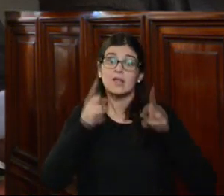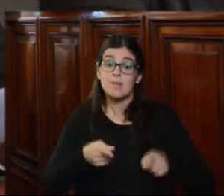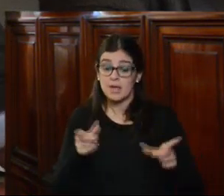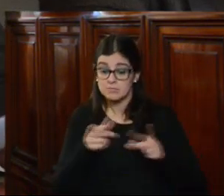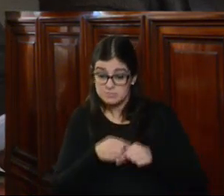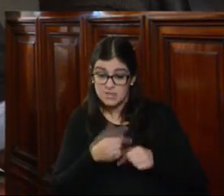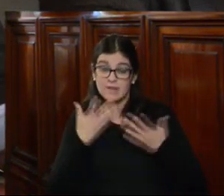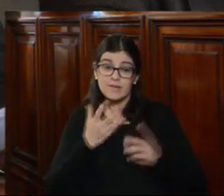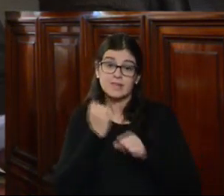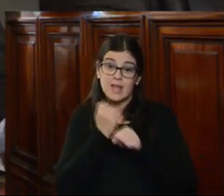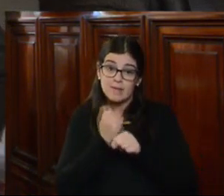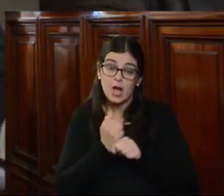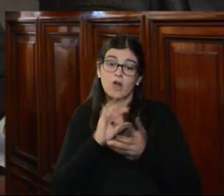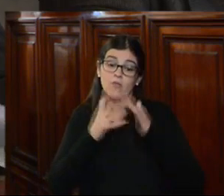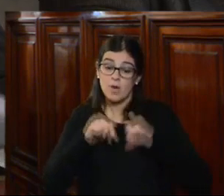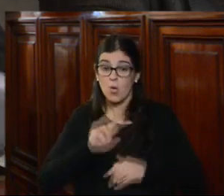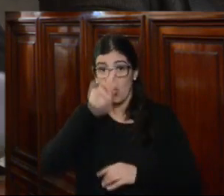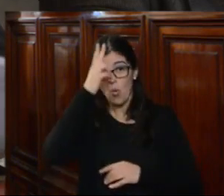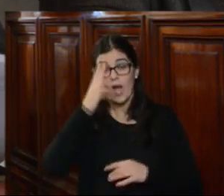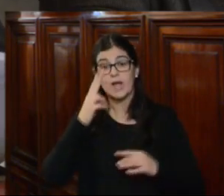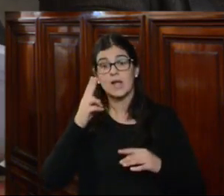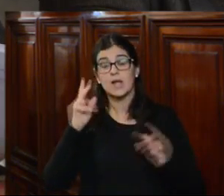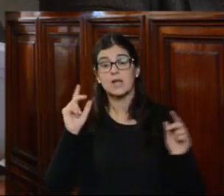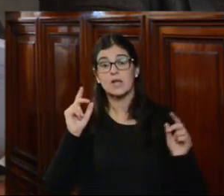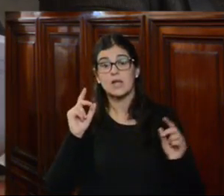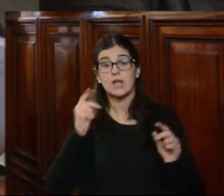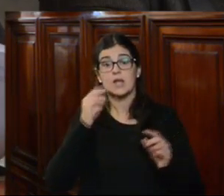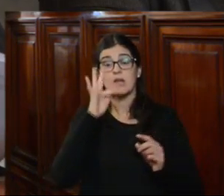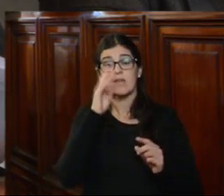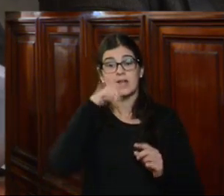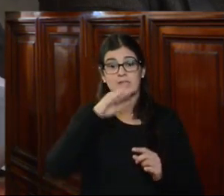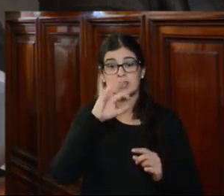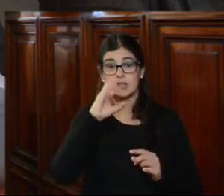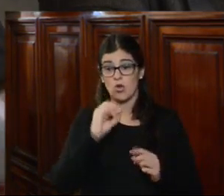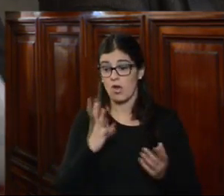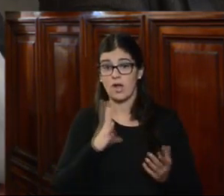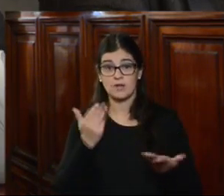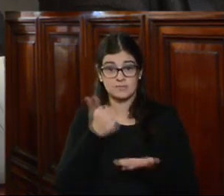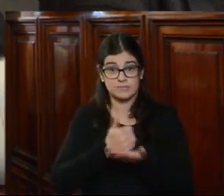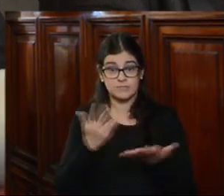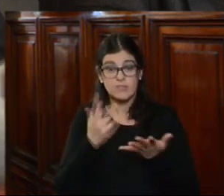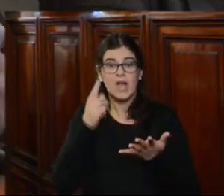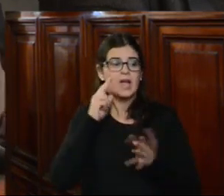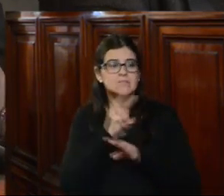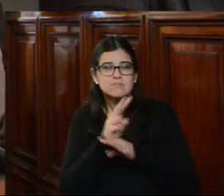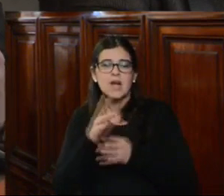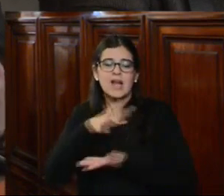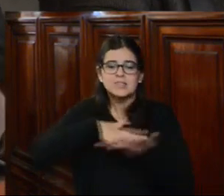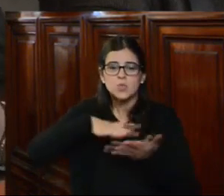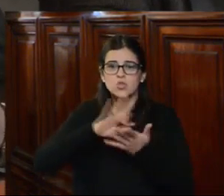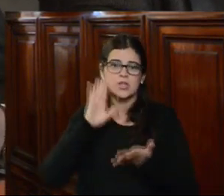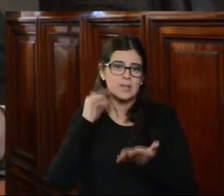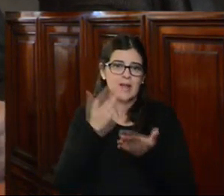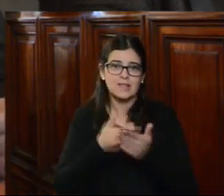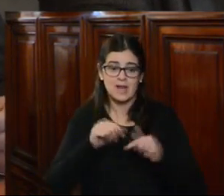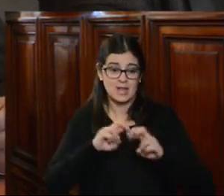del trabajo de su relator para Uruguay el comisionado Francisco Yaguren aquí presente realice el seguimiento de la situación referida en